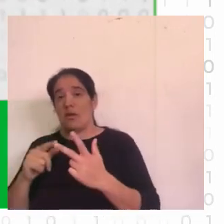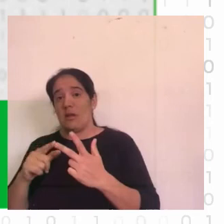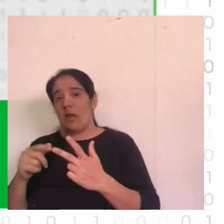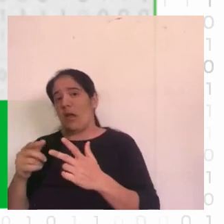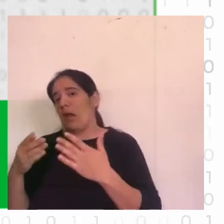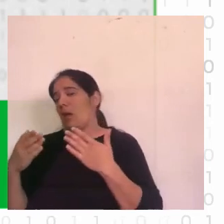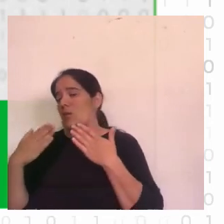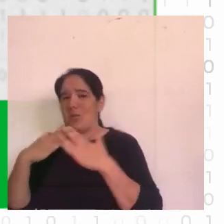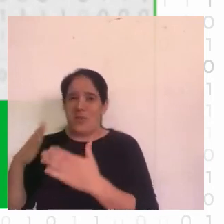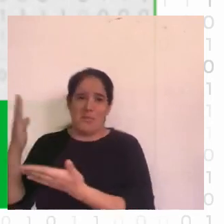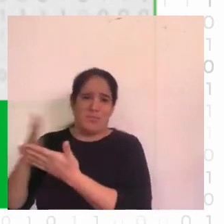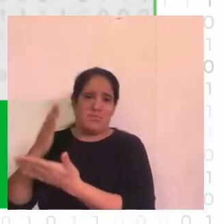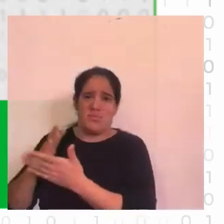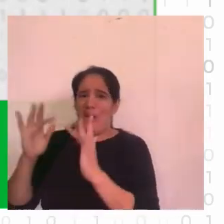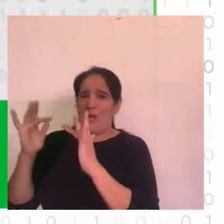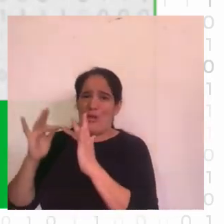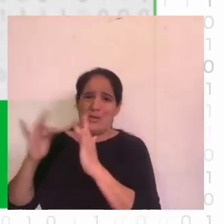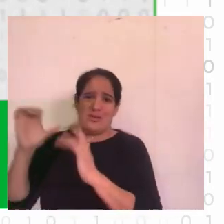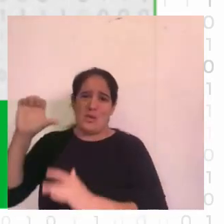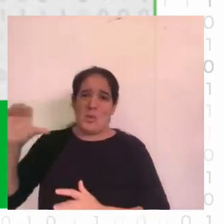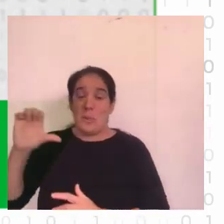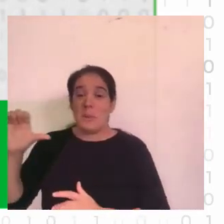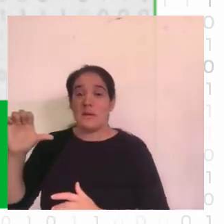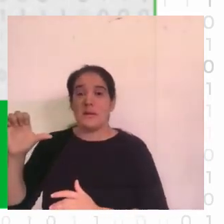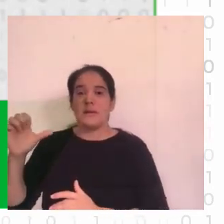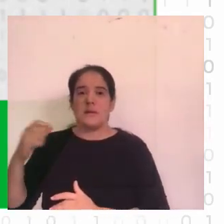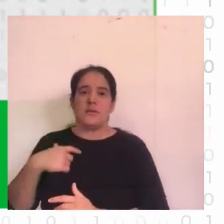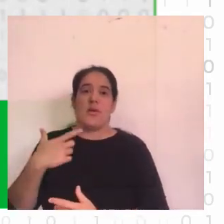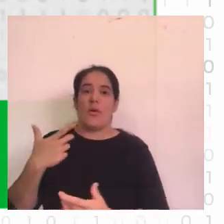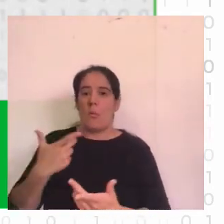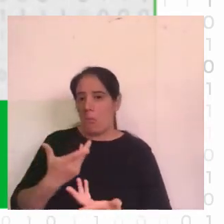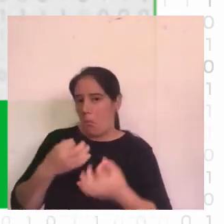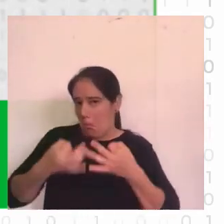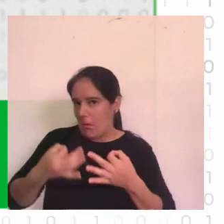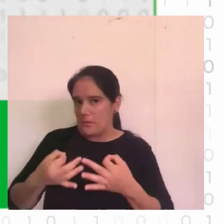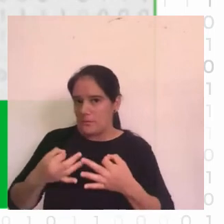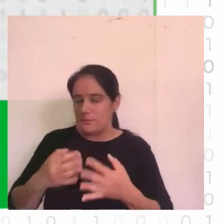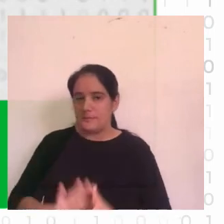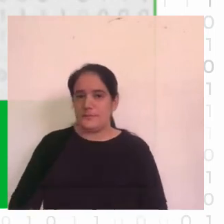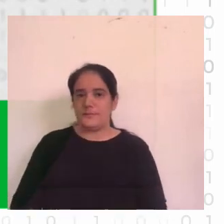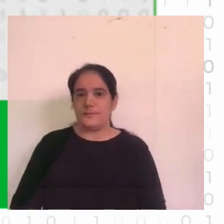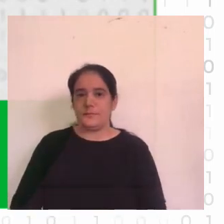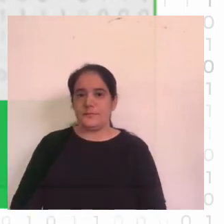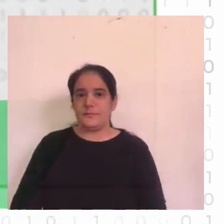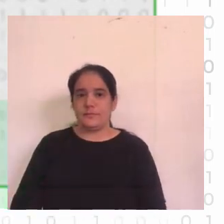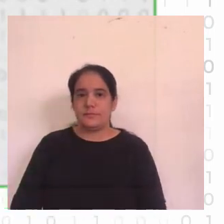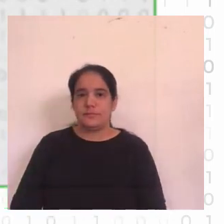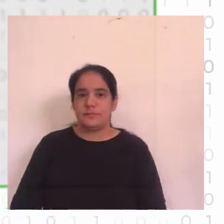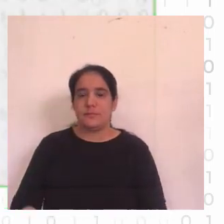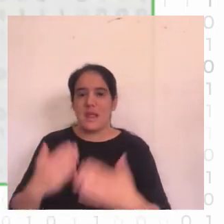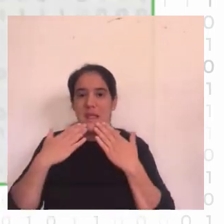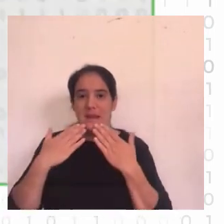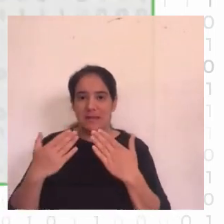emprendedora con muchos contactos en sí y bueno la verdad nos fue súper bien divino muchísimas